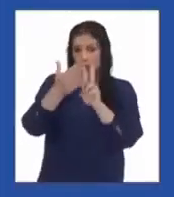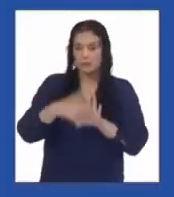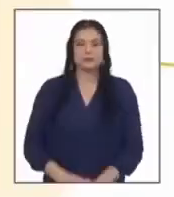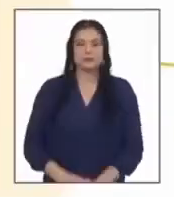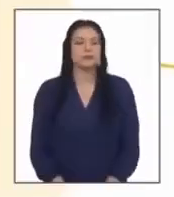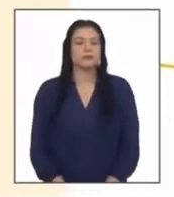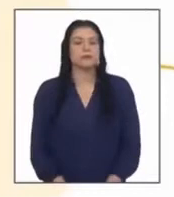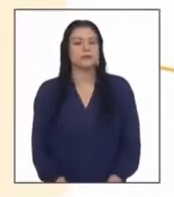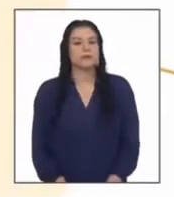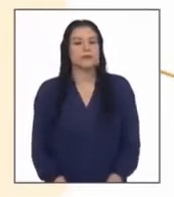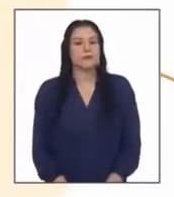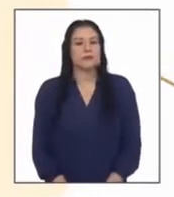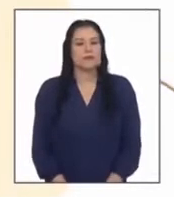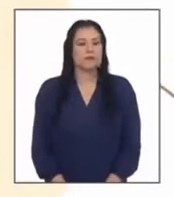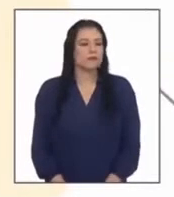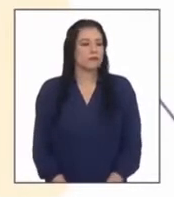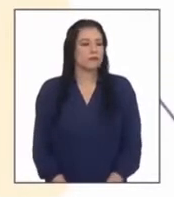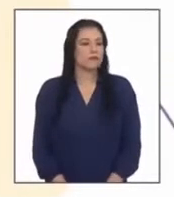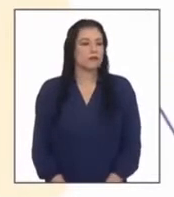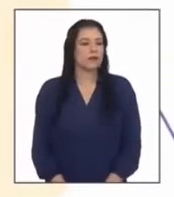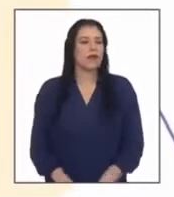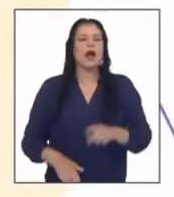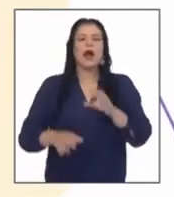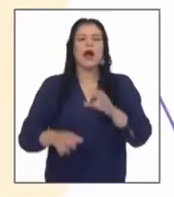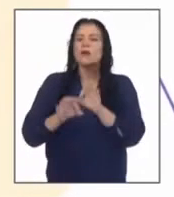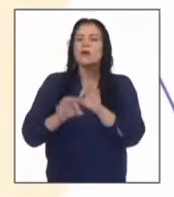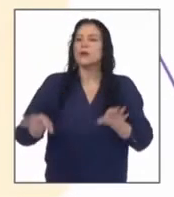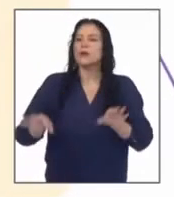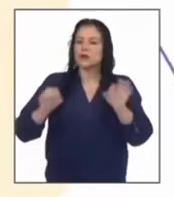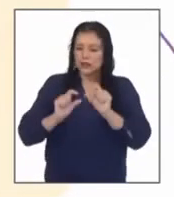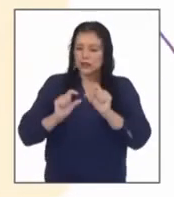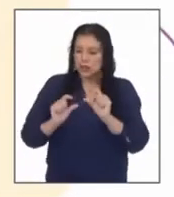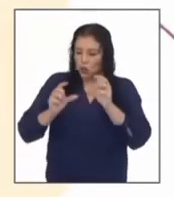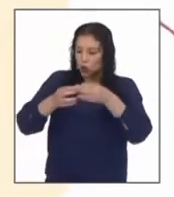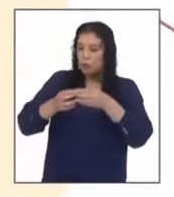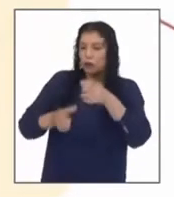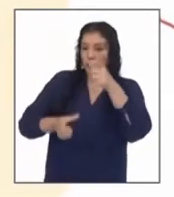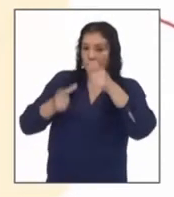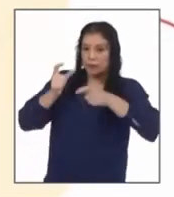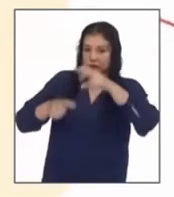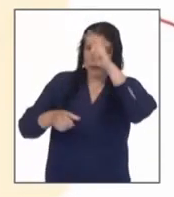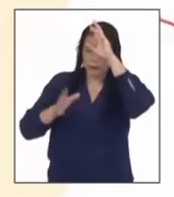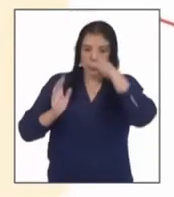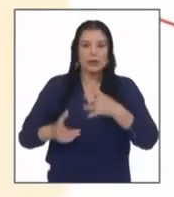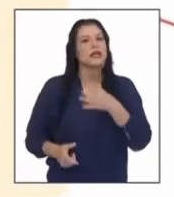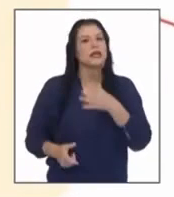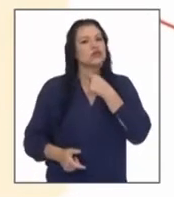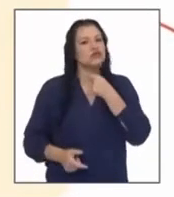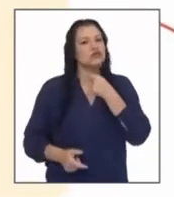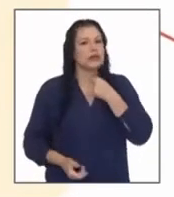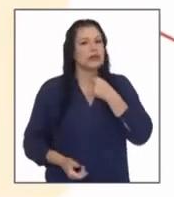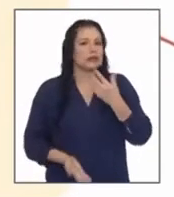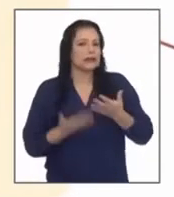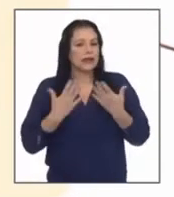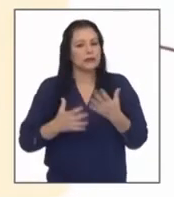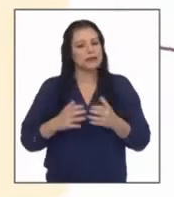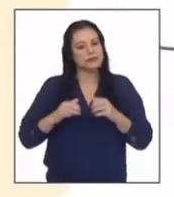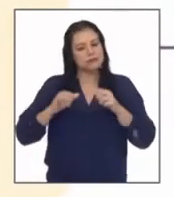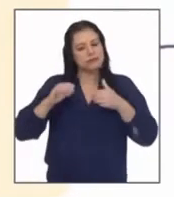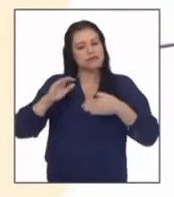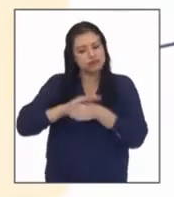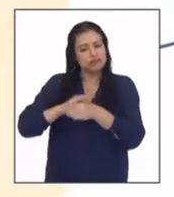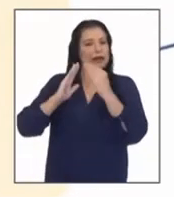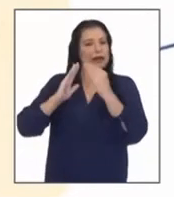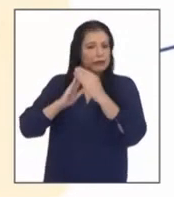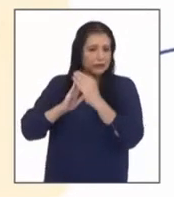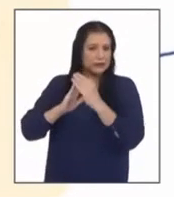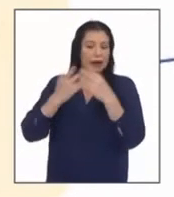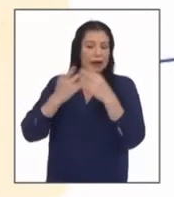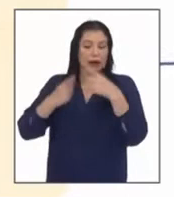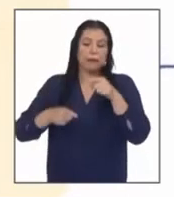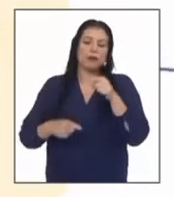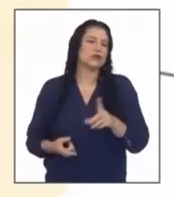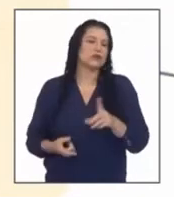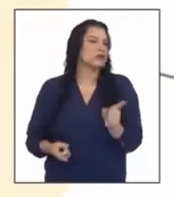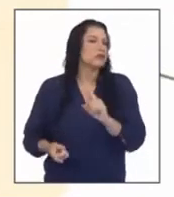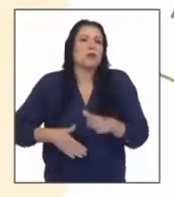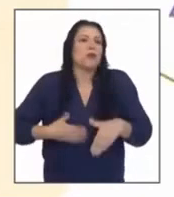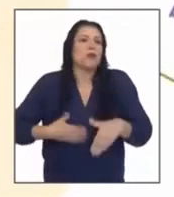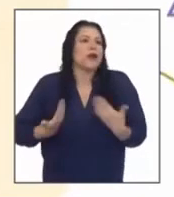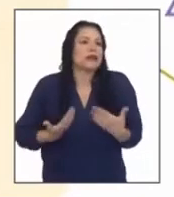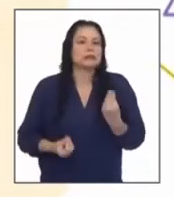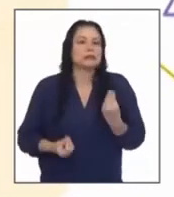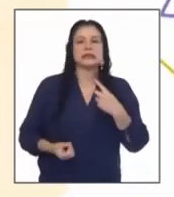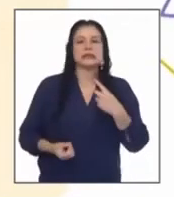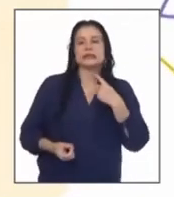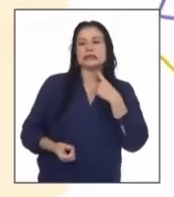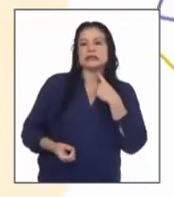hay un importante sector de la población al que le gustaría poder quedarse en su casa pero ese es un lujo que no pueden